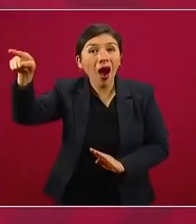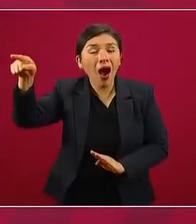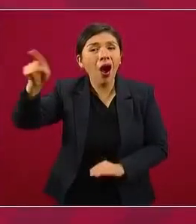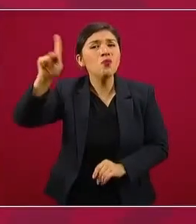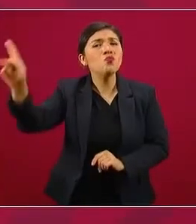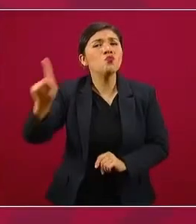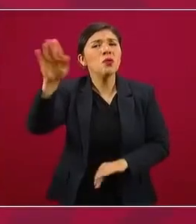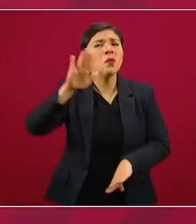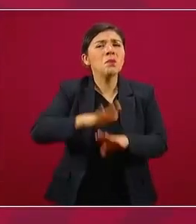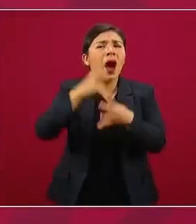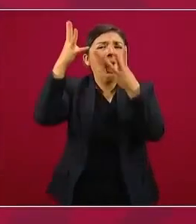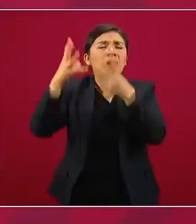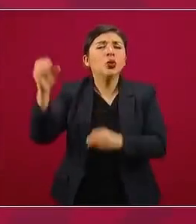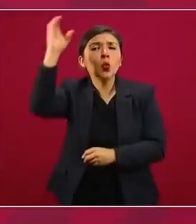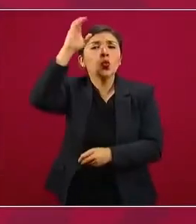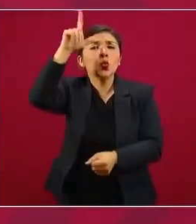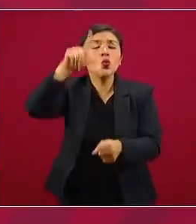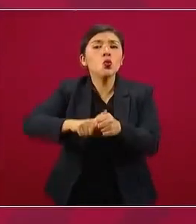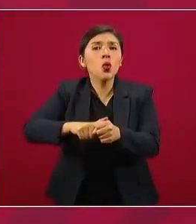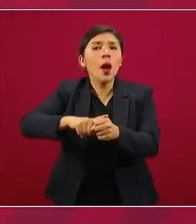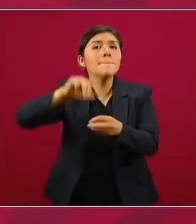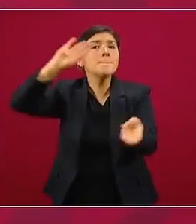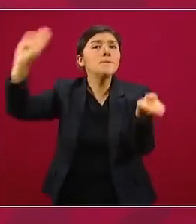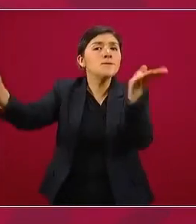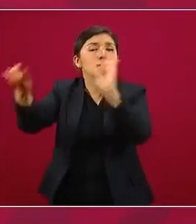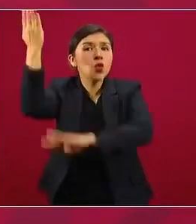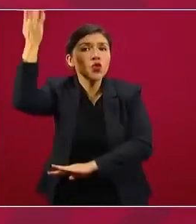pueblos con más cultura en el mundo.